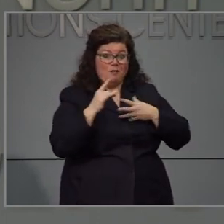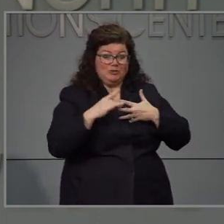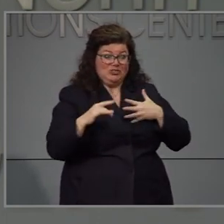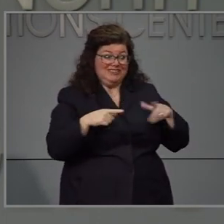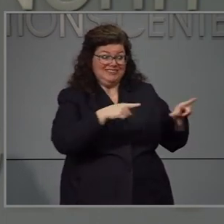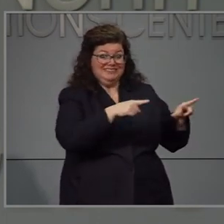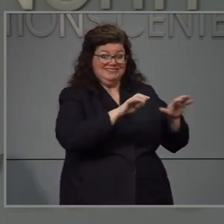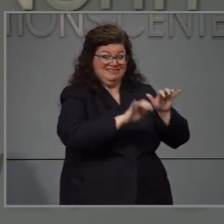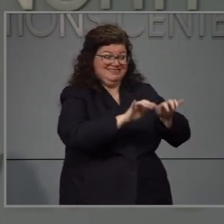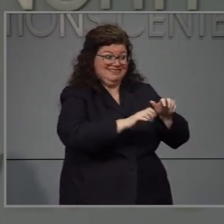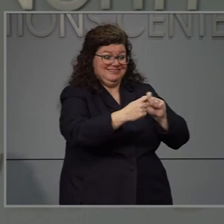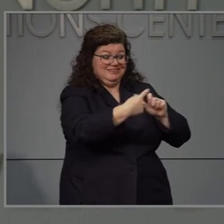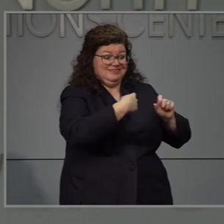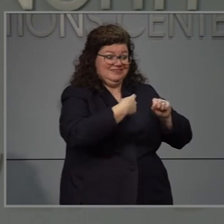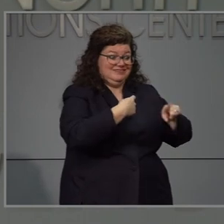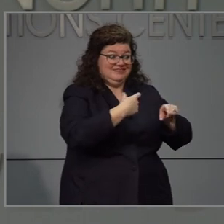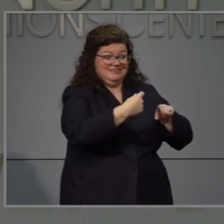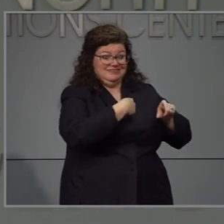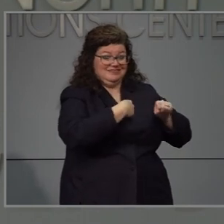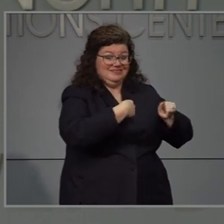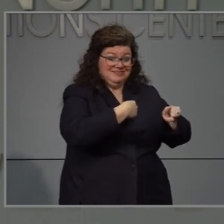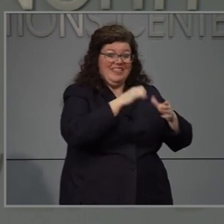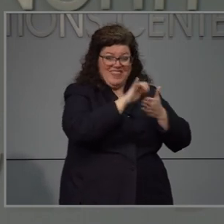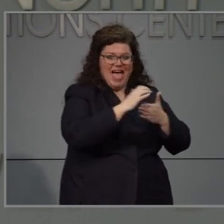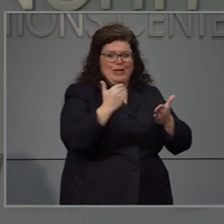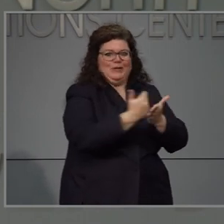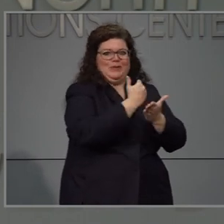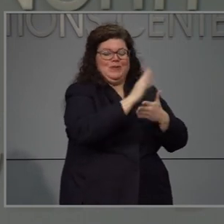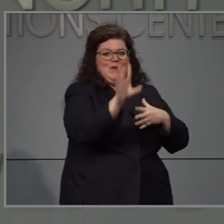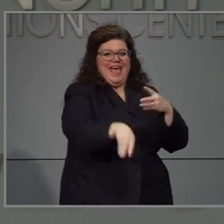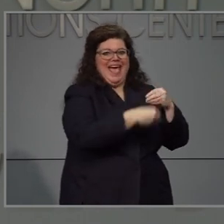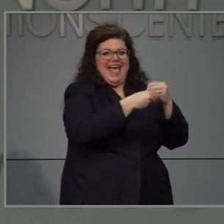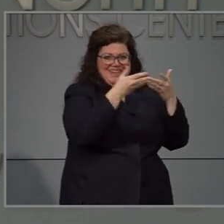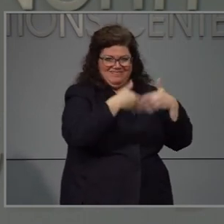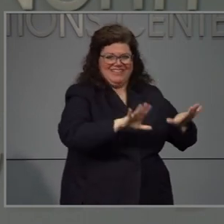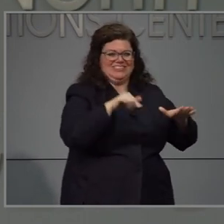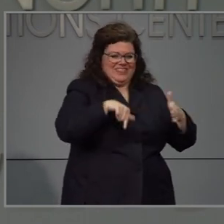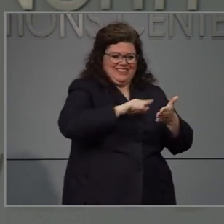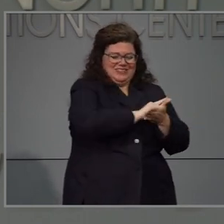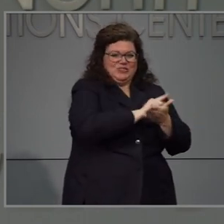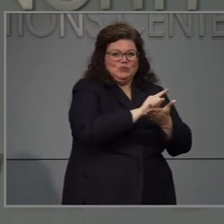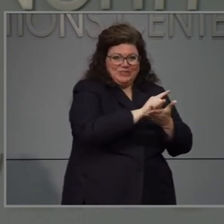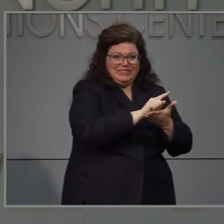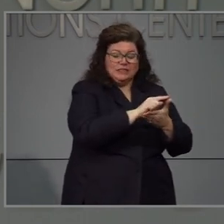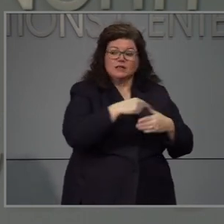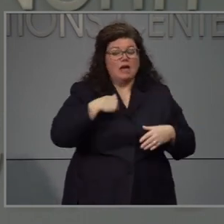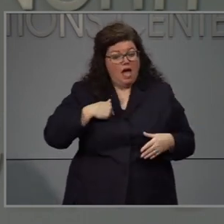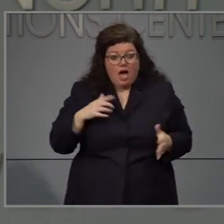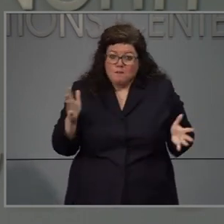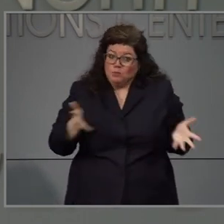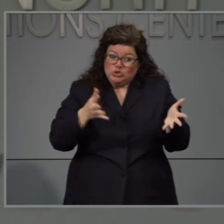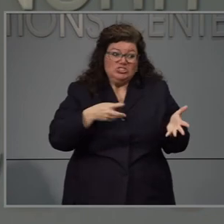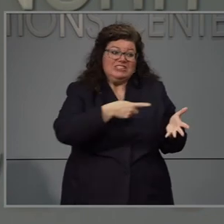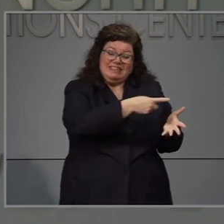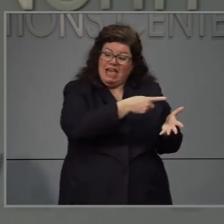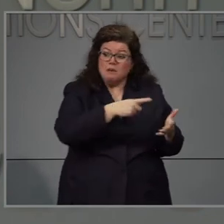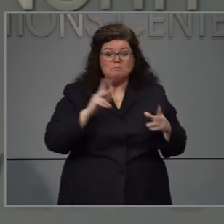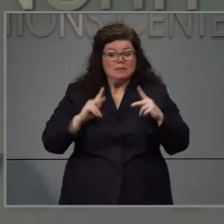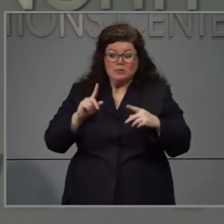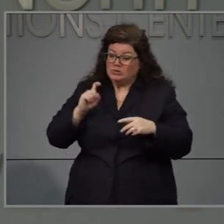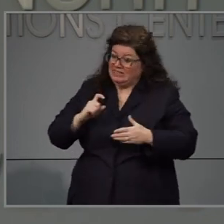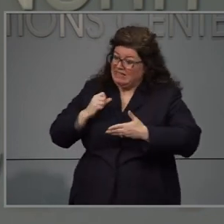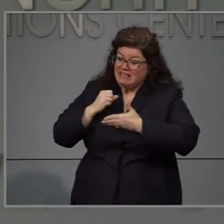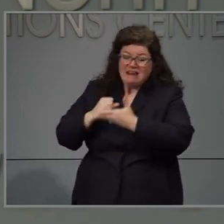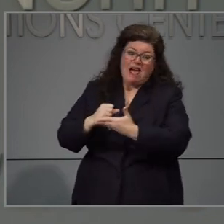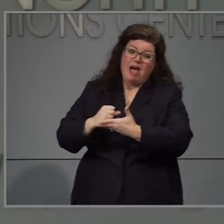esta semana. Estoy motivando los porque ellos saben que las personas